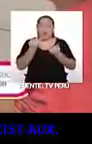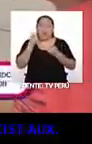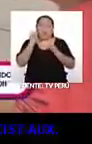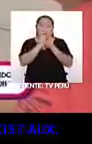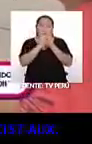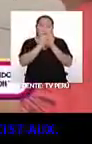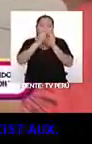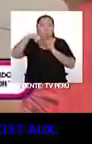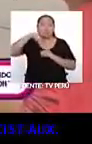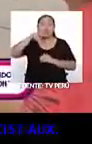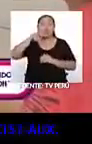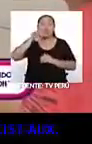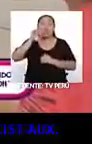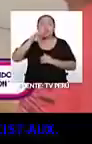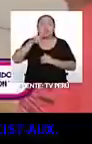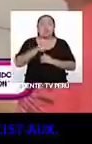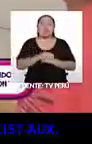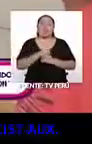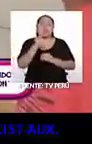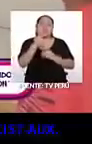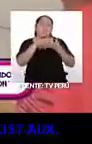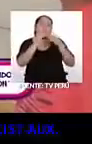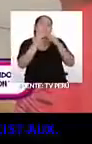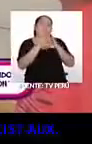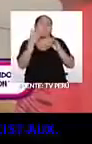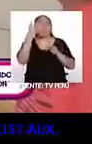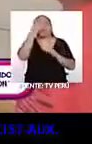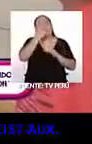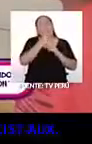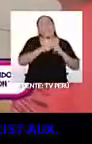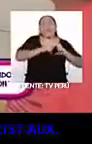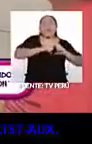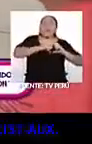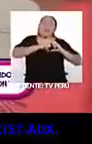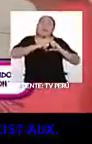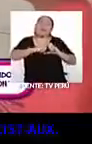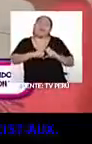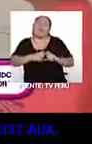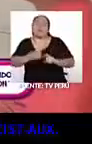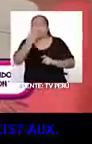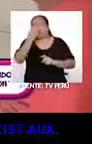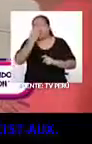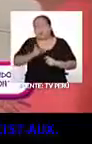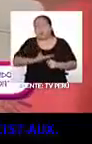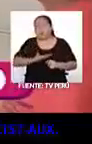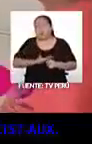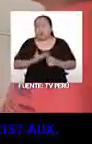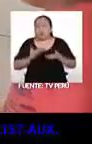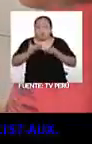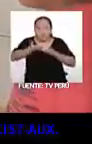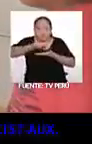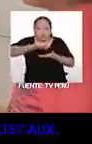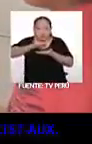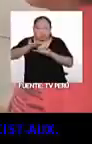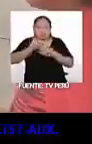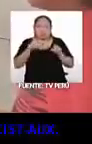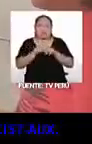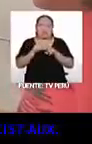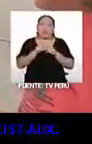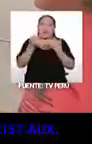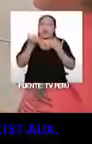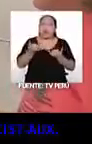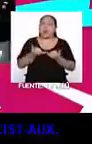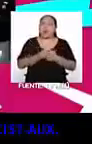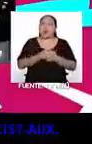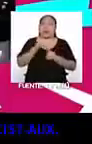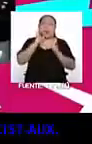moda. Bueno, el contenido es bastante lindo porque trata acerca de romance, de la comedia y de la acción también. Ahorita está,